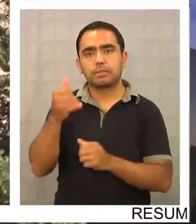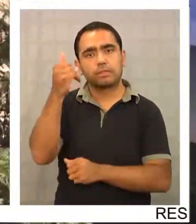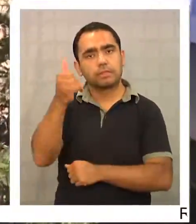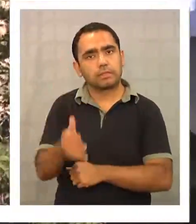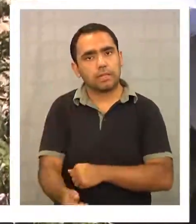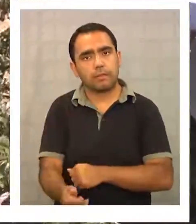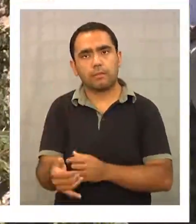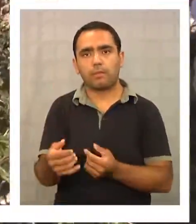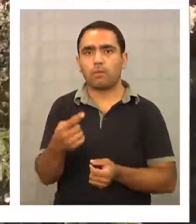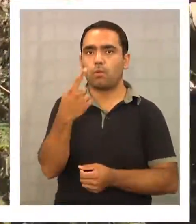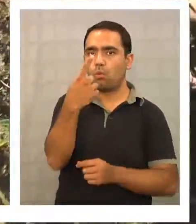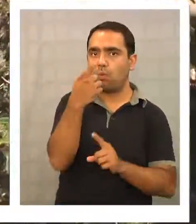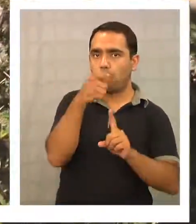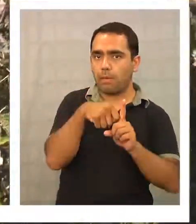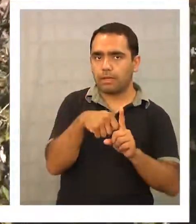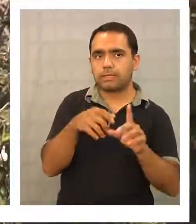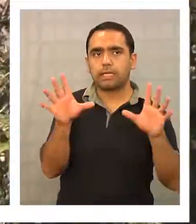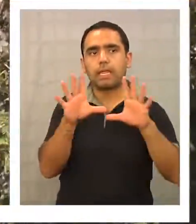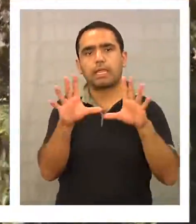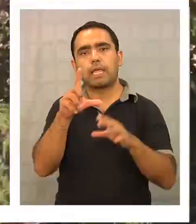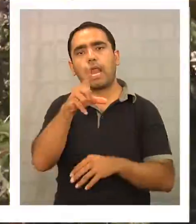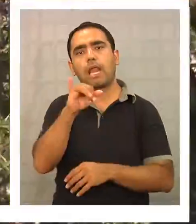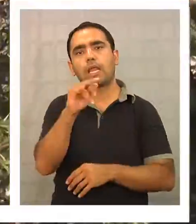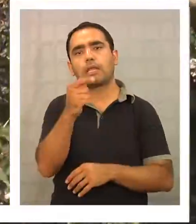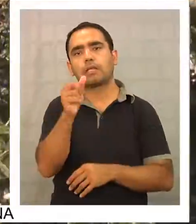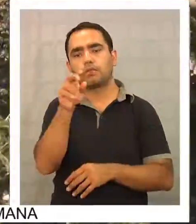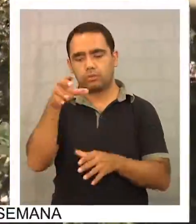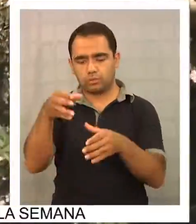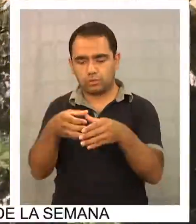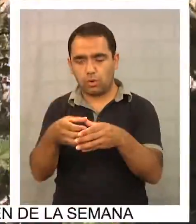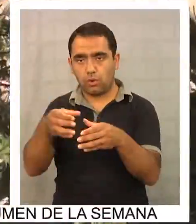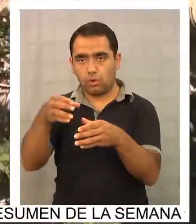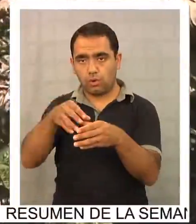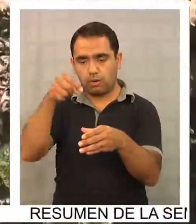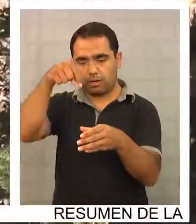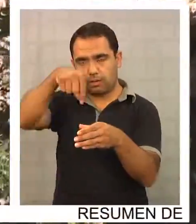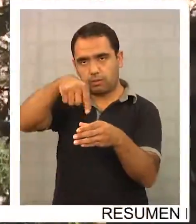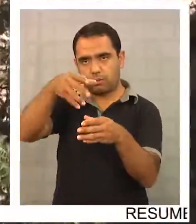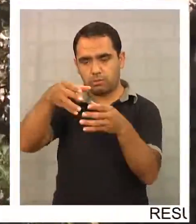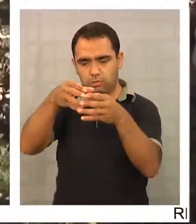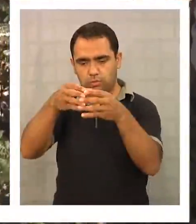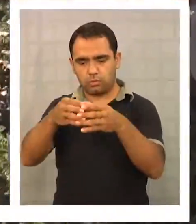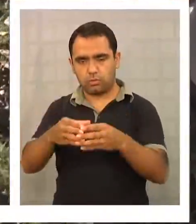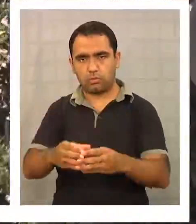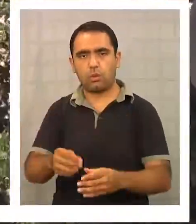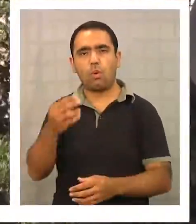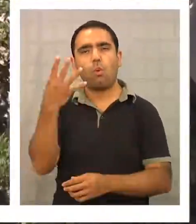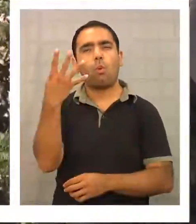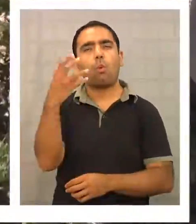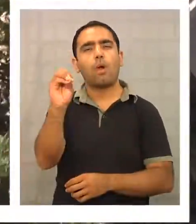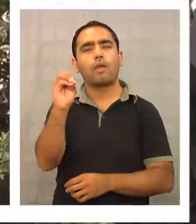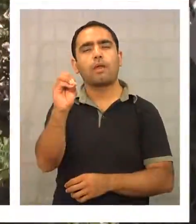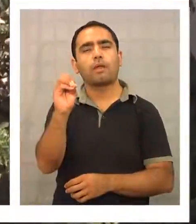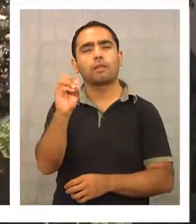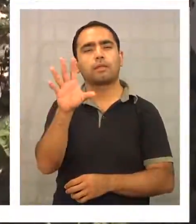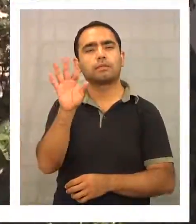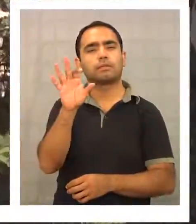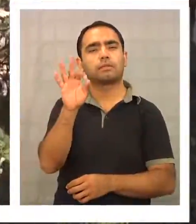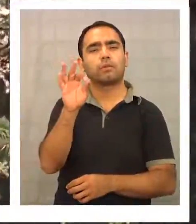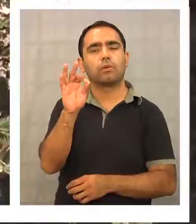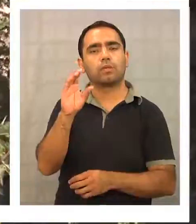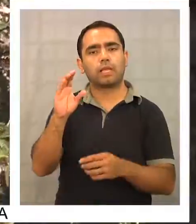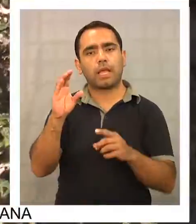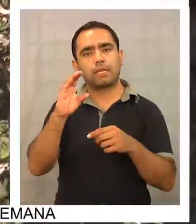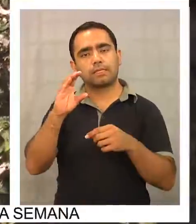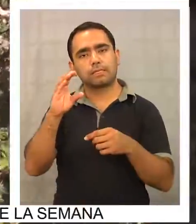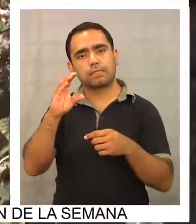Entonces, este árbol, cada mes, recibe 10 litros de agua, que ingresan por este tubo, que está enterrado aproximadamente 40